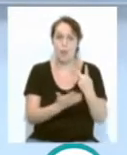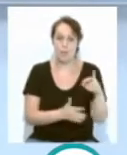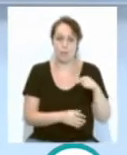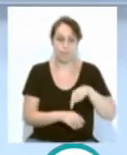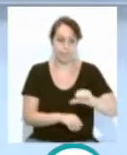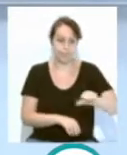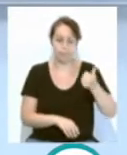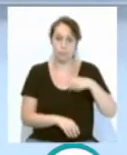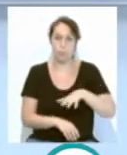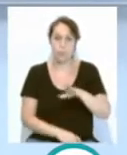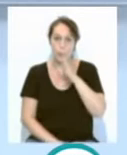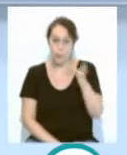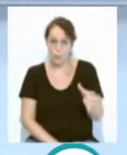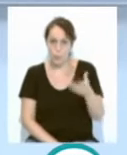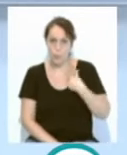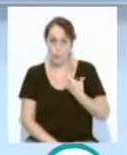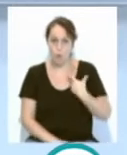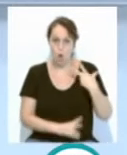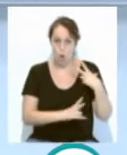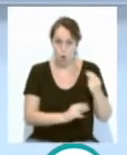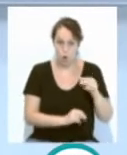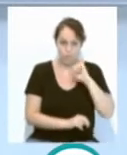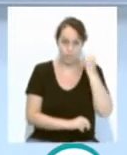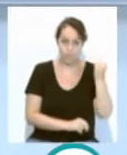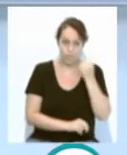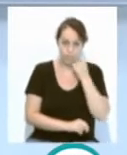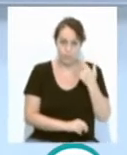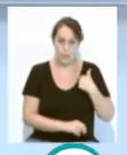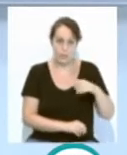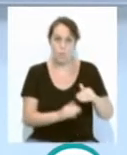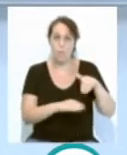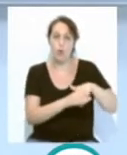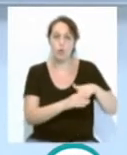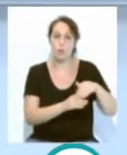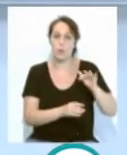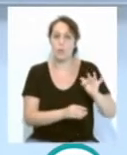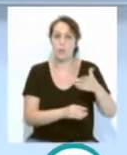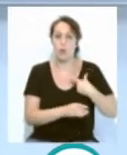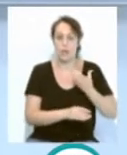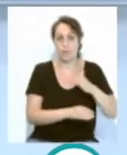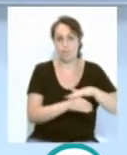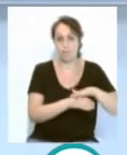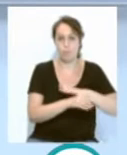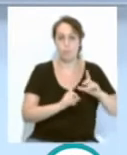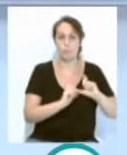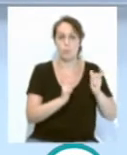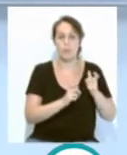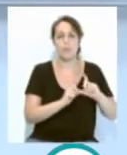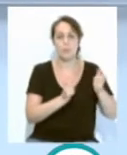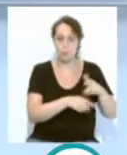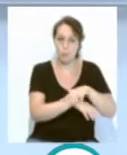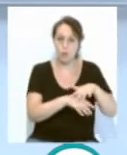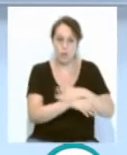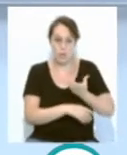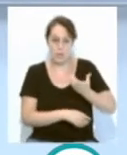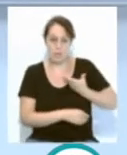El visto bueno se ha logrado al rechazarse las alegaciones presentadas con los votos favorables del equipo de gobierno y el concejal no adscrito